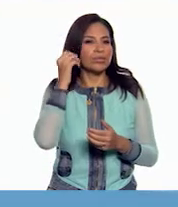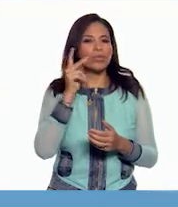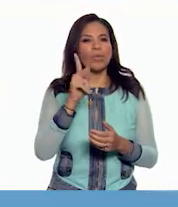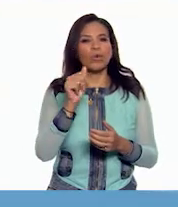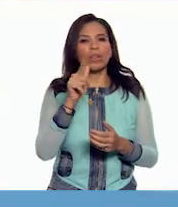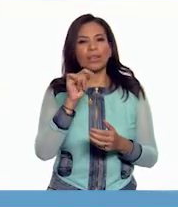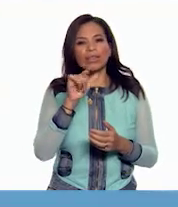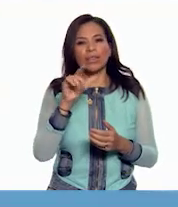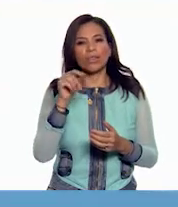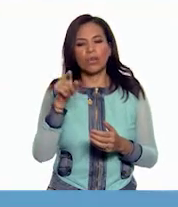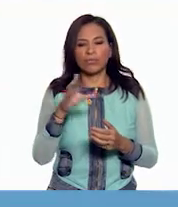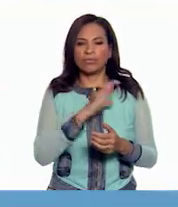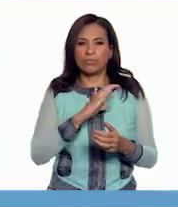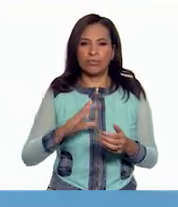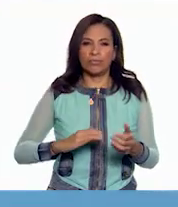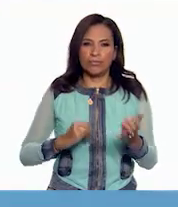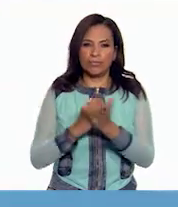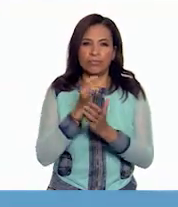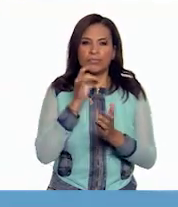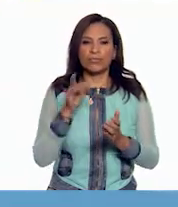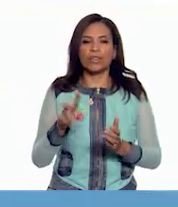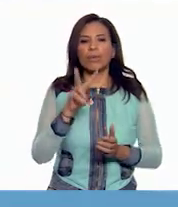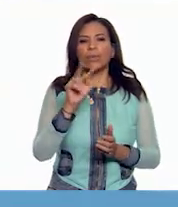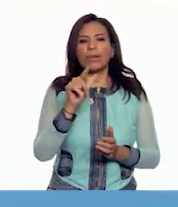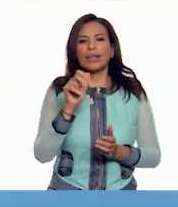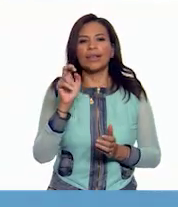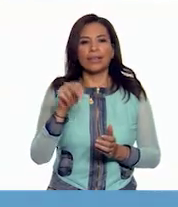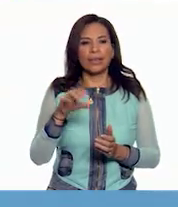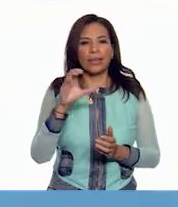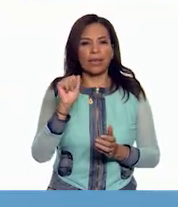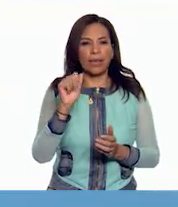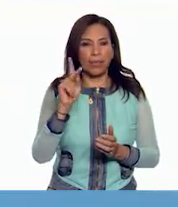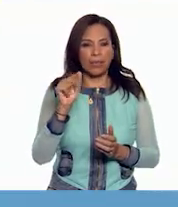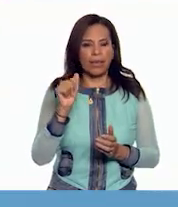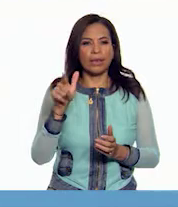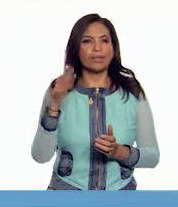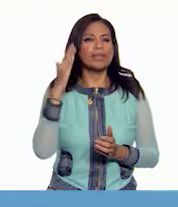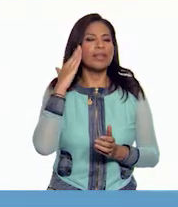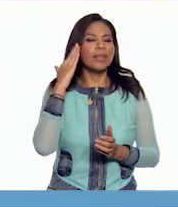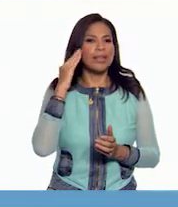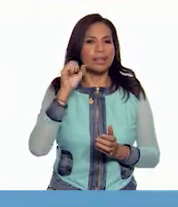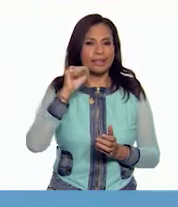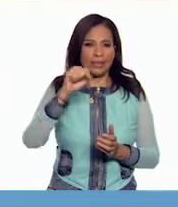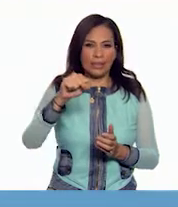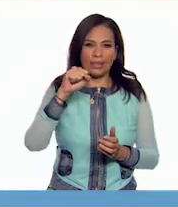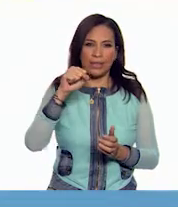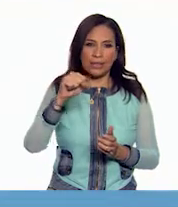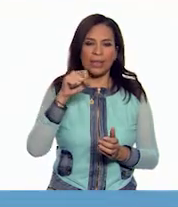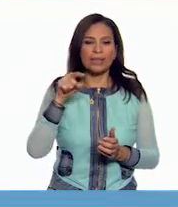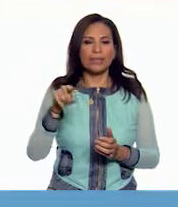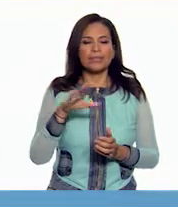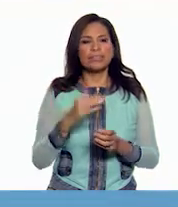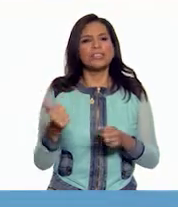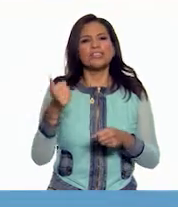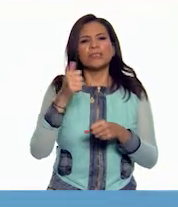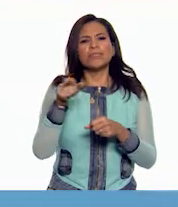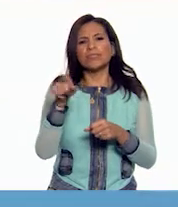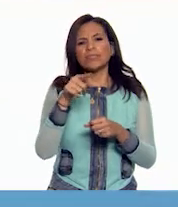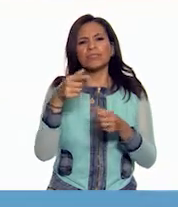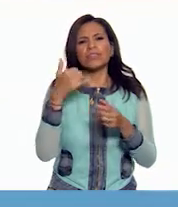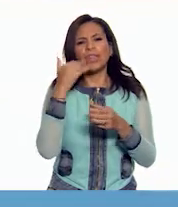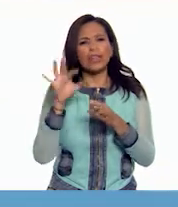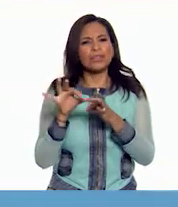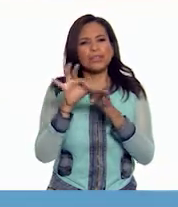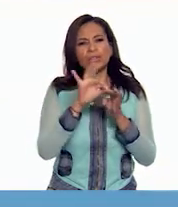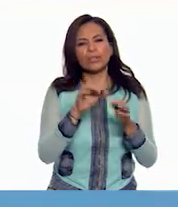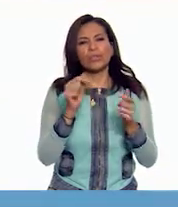candidato del partido oficial, por encima de Valentín Campa, un líder sindical que había sido postulado por un partido que